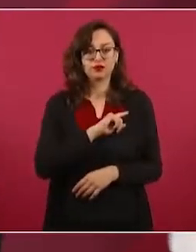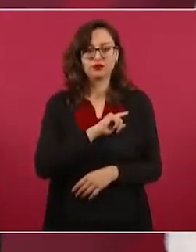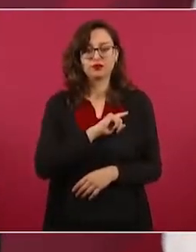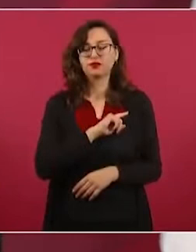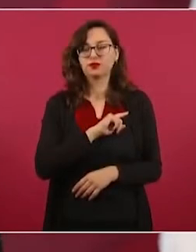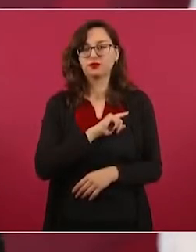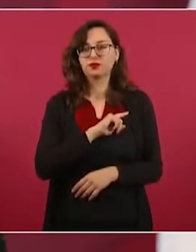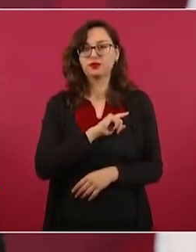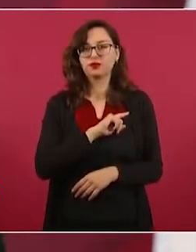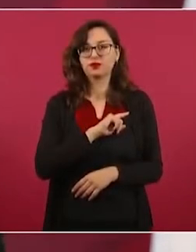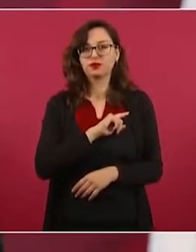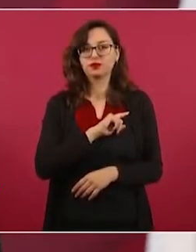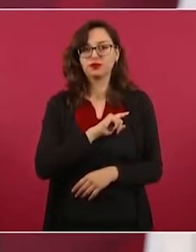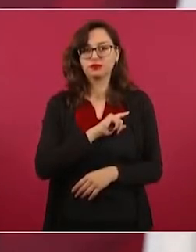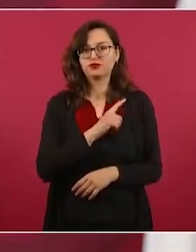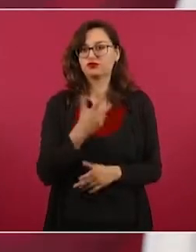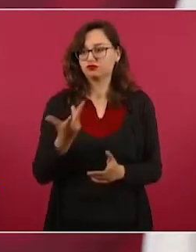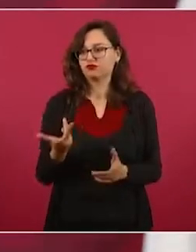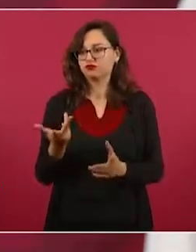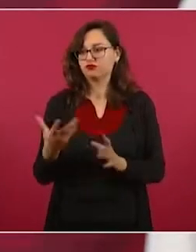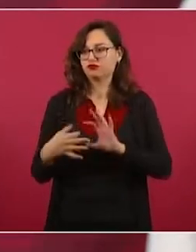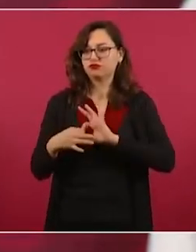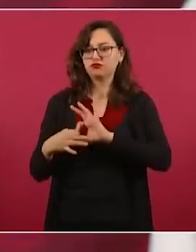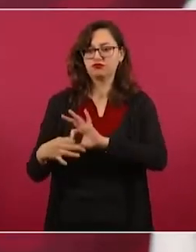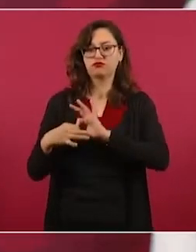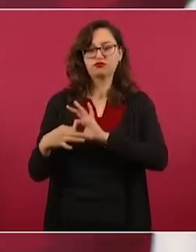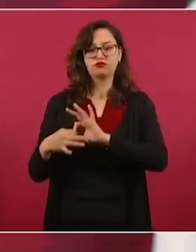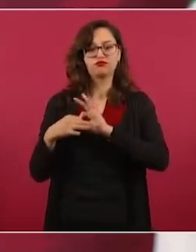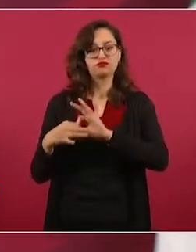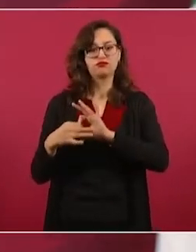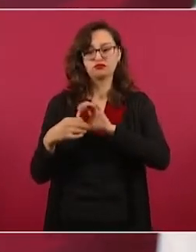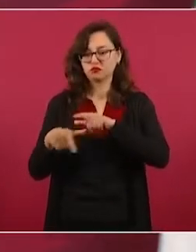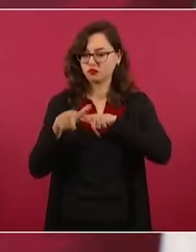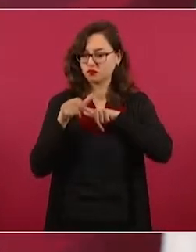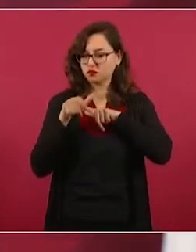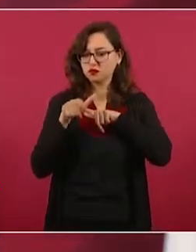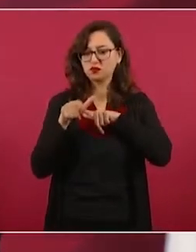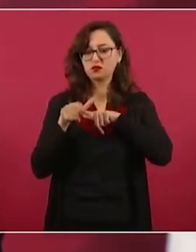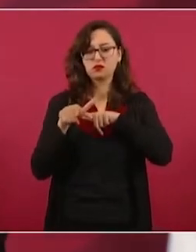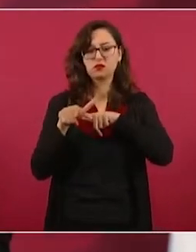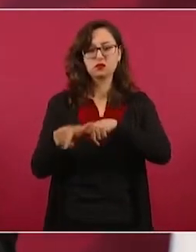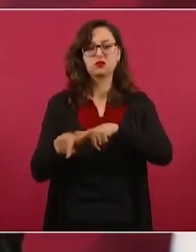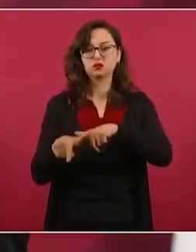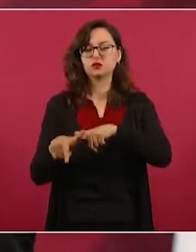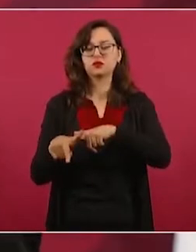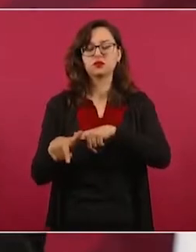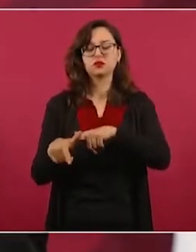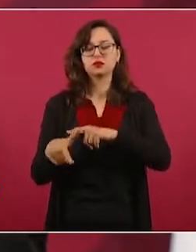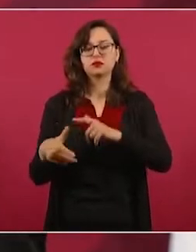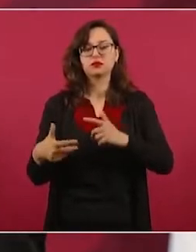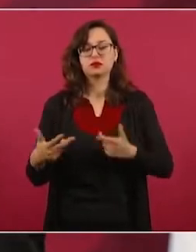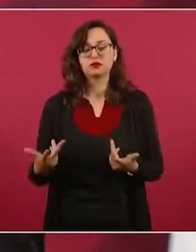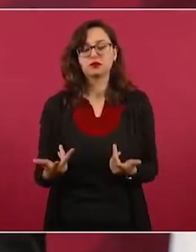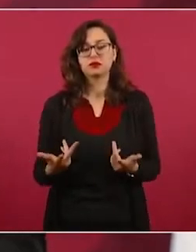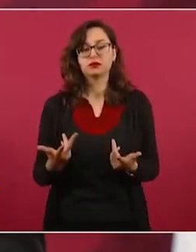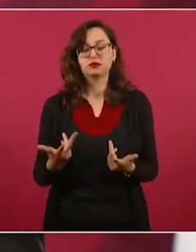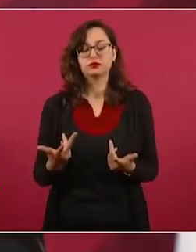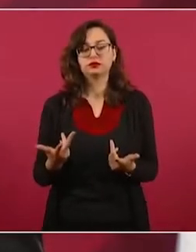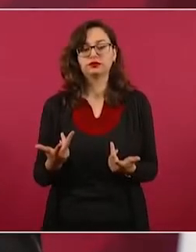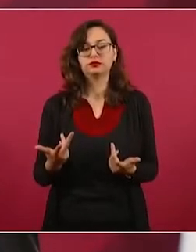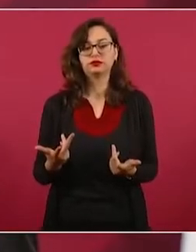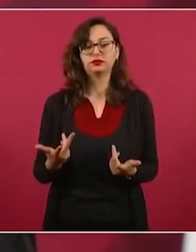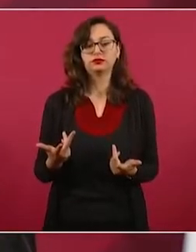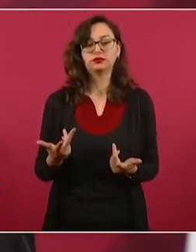sostiene, porque esa